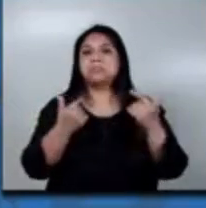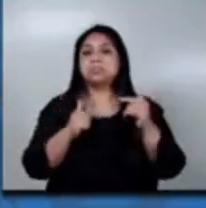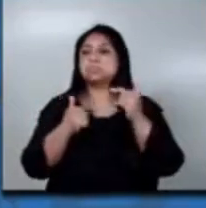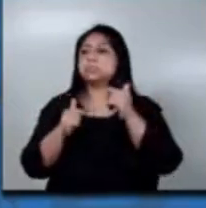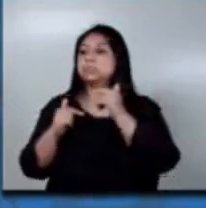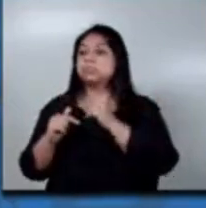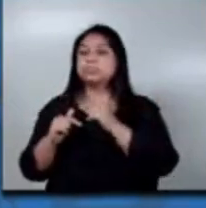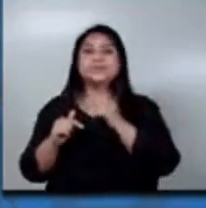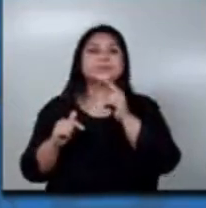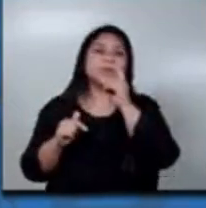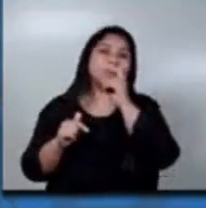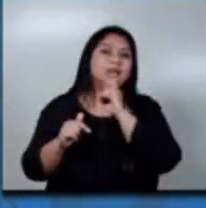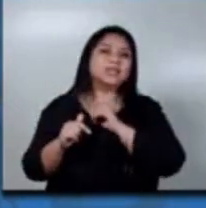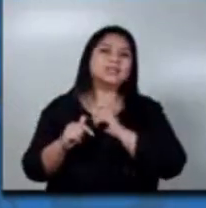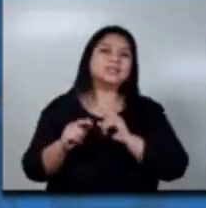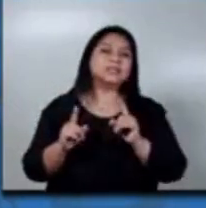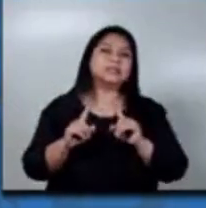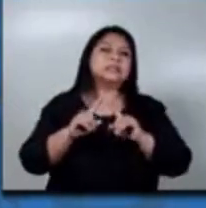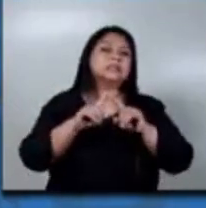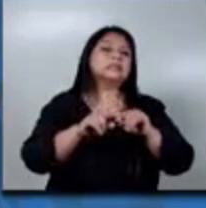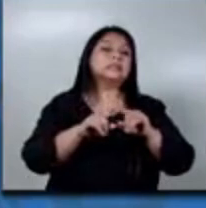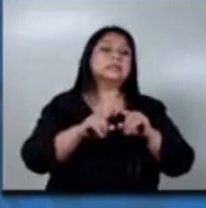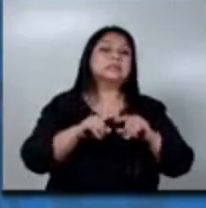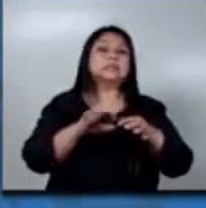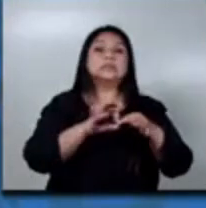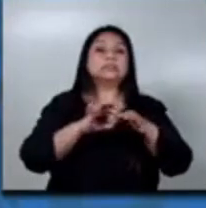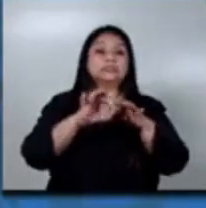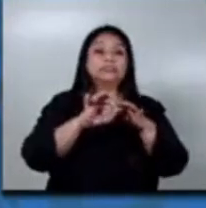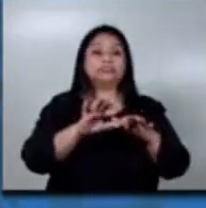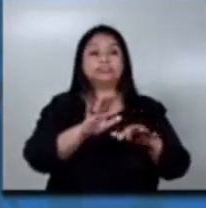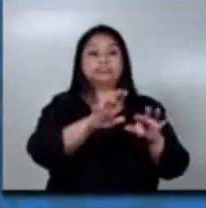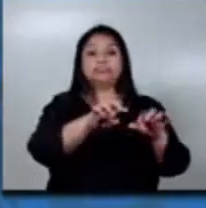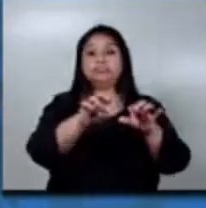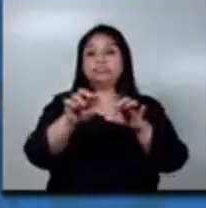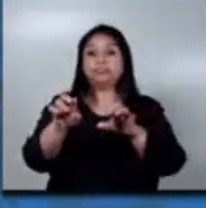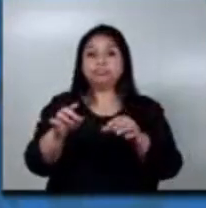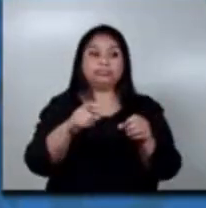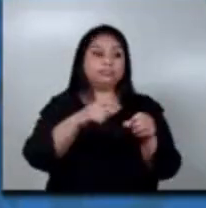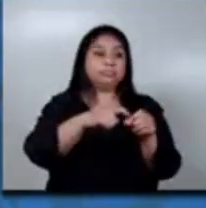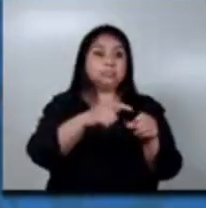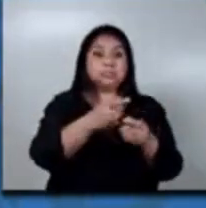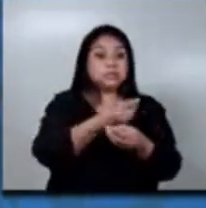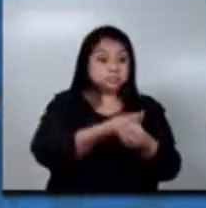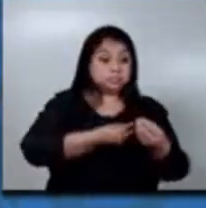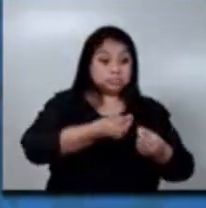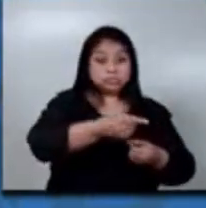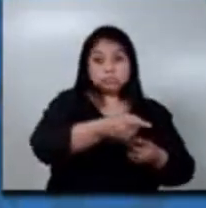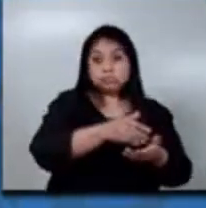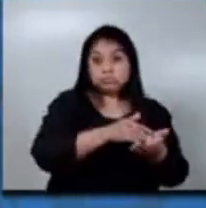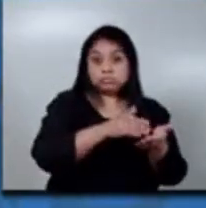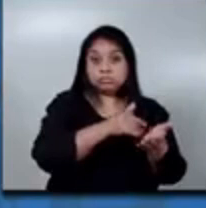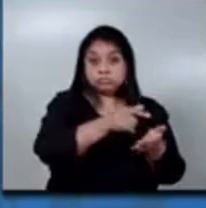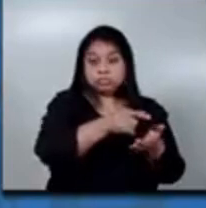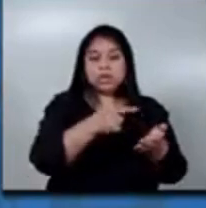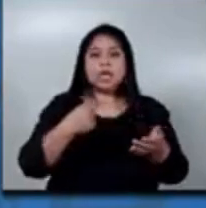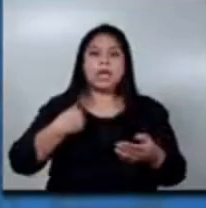depende más de la organización de los agricultores, de que estén comercializando sus cosechas para que nosotros